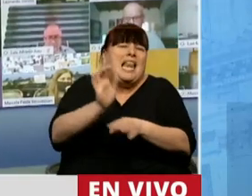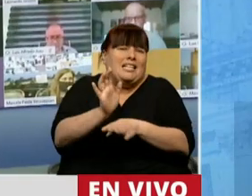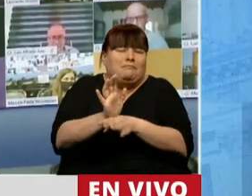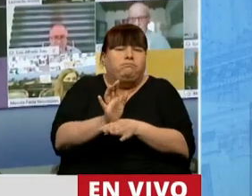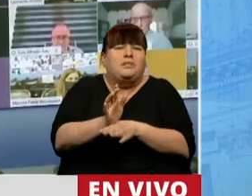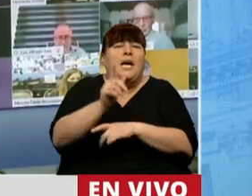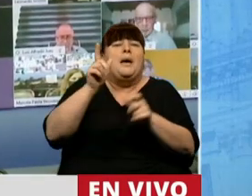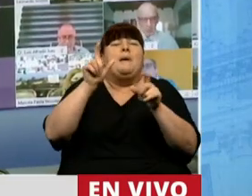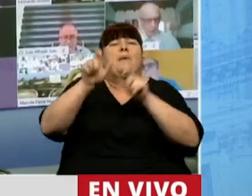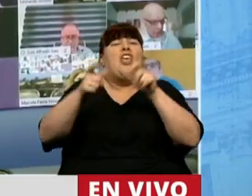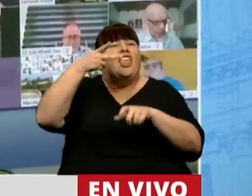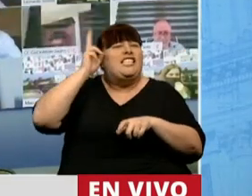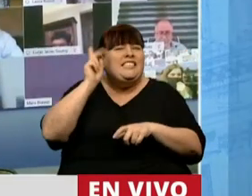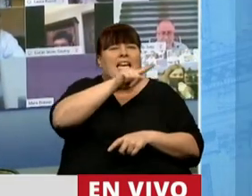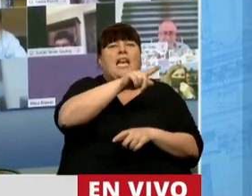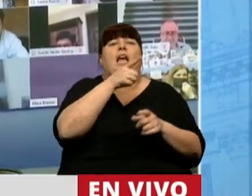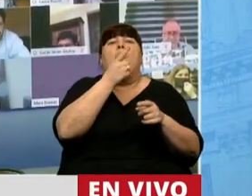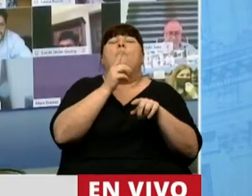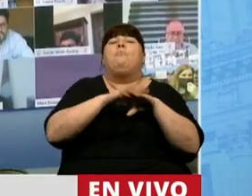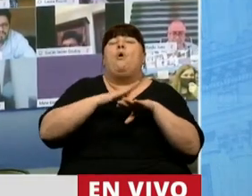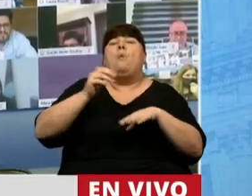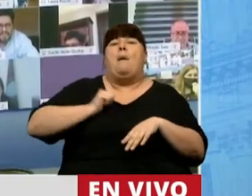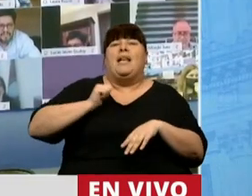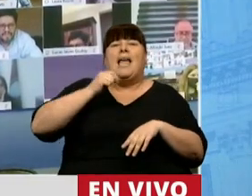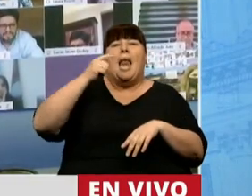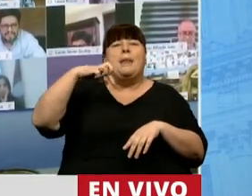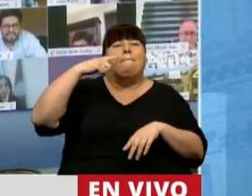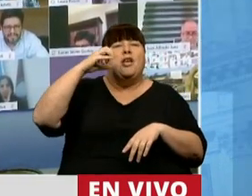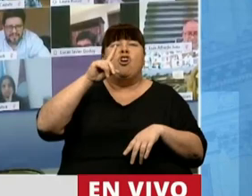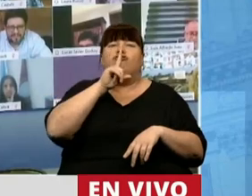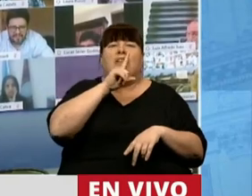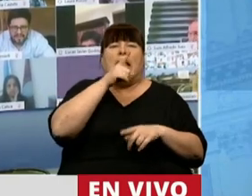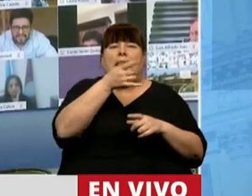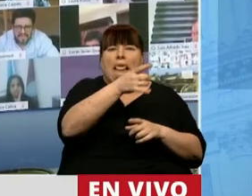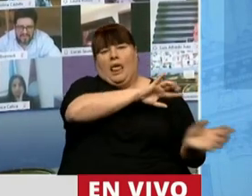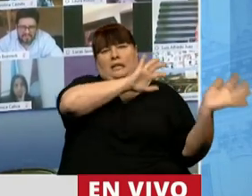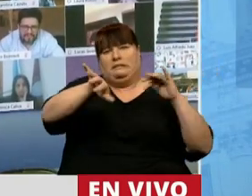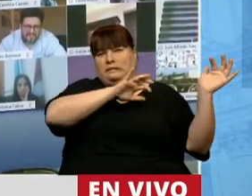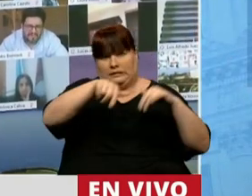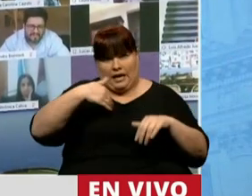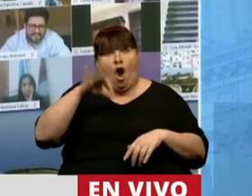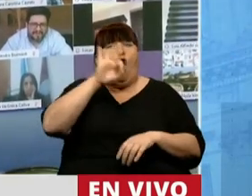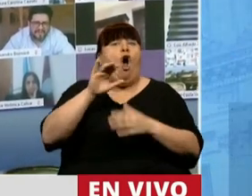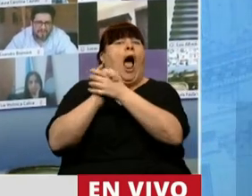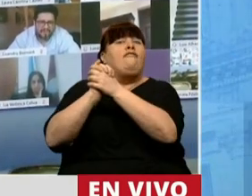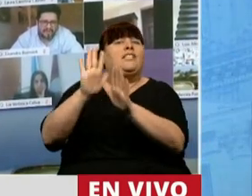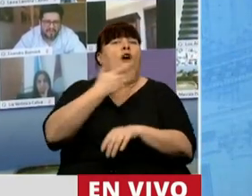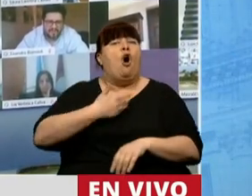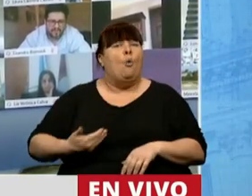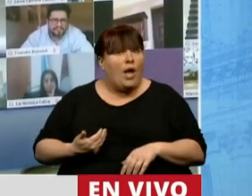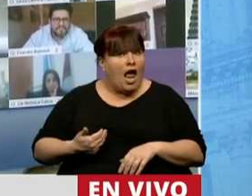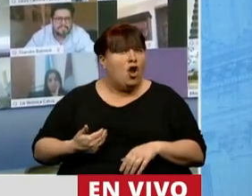yo, de hermanos chilenos que venían perseguidos por la dictadura de Pinochet. O la que se dio en el gobierno de Alfonsín,